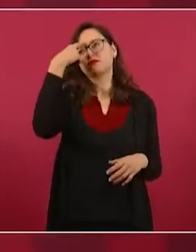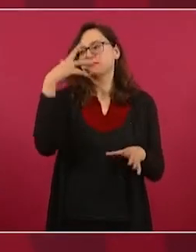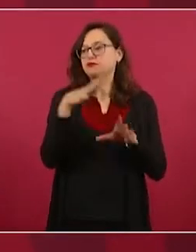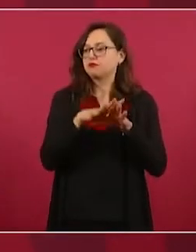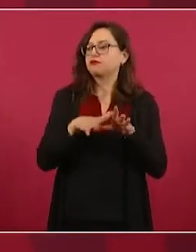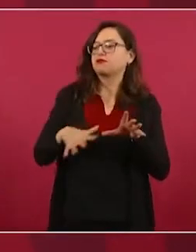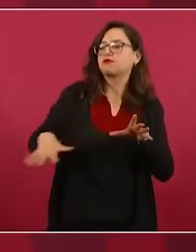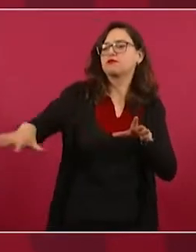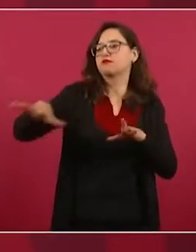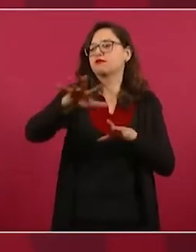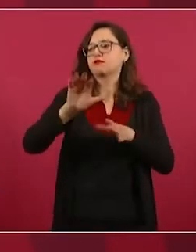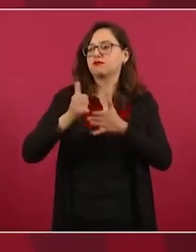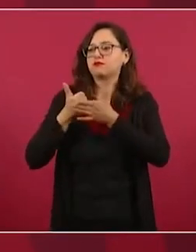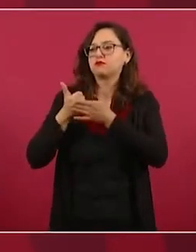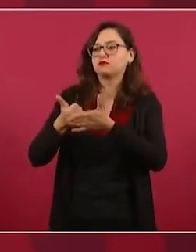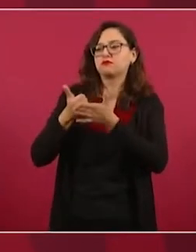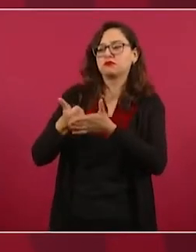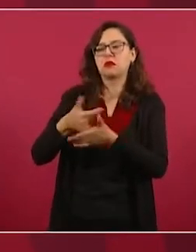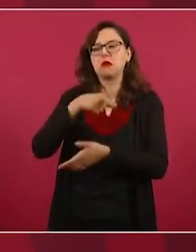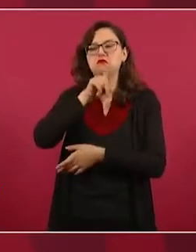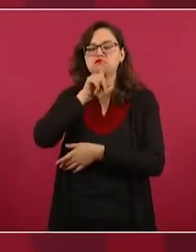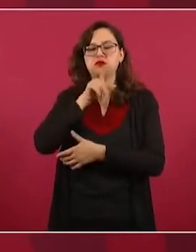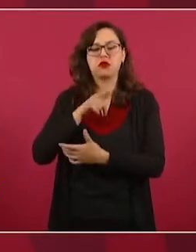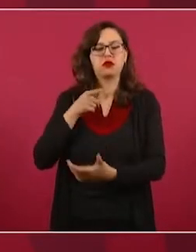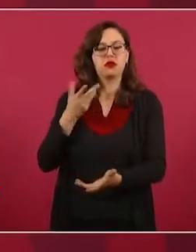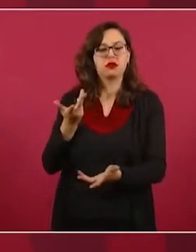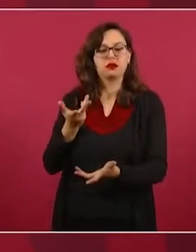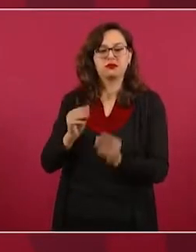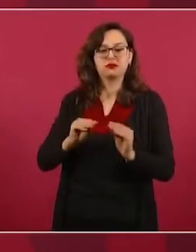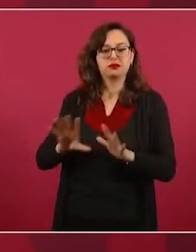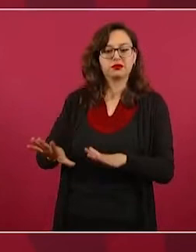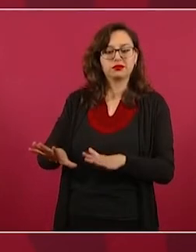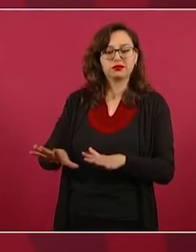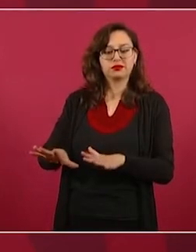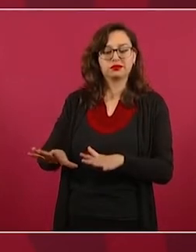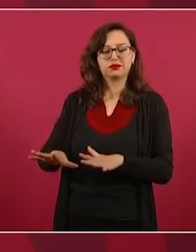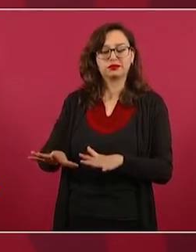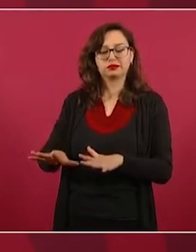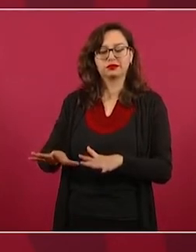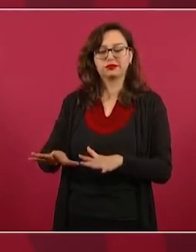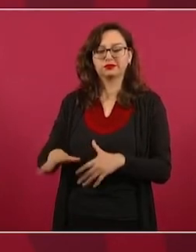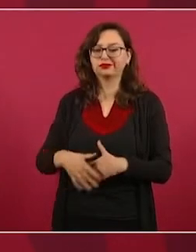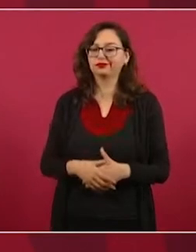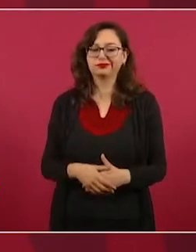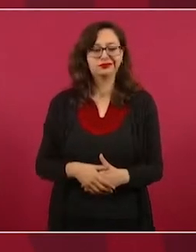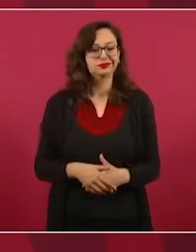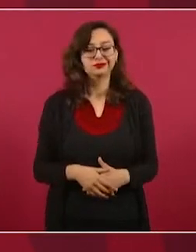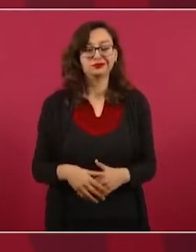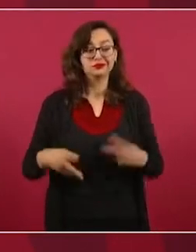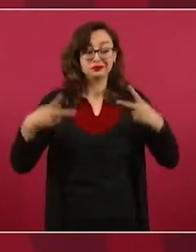No, el pueblo es